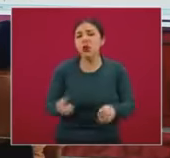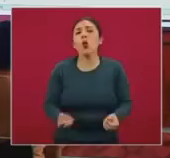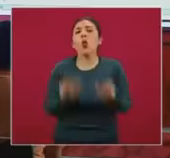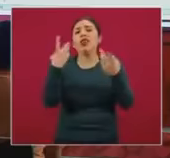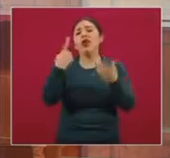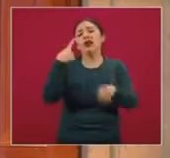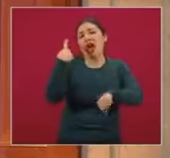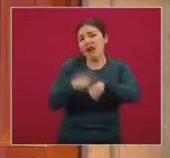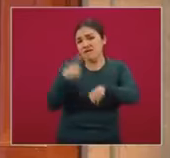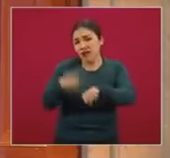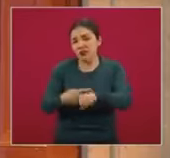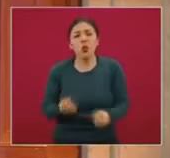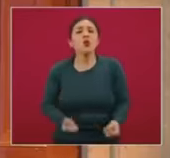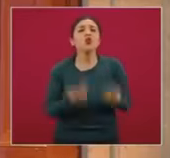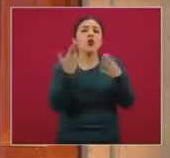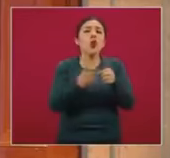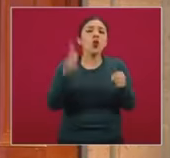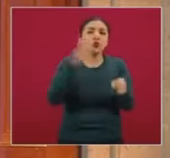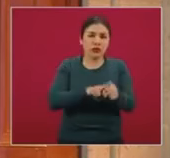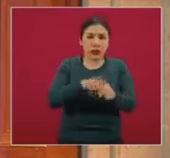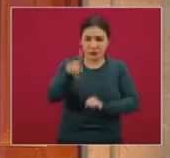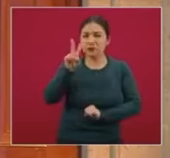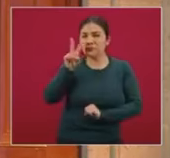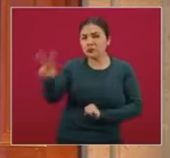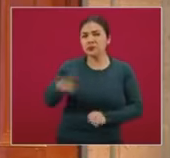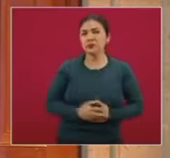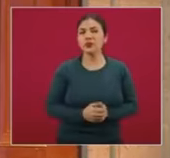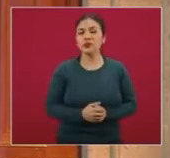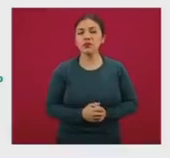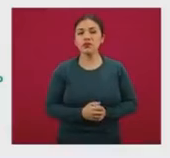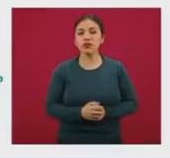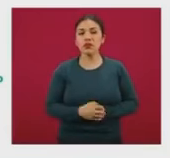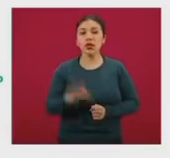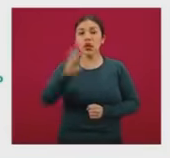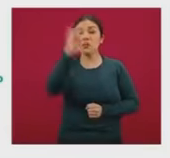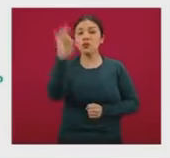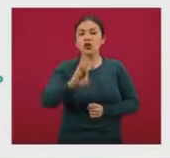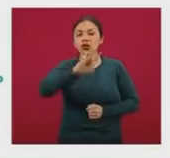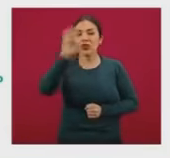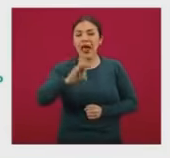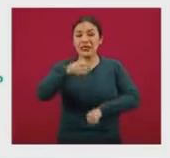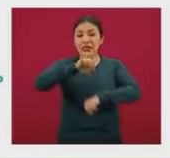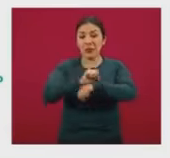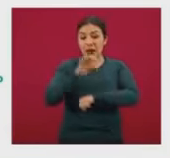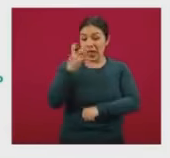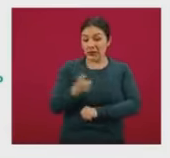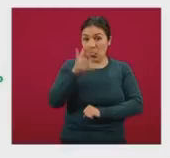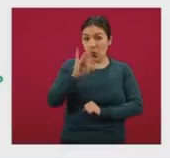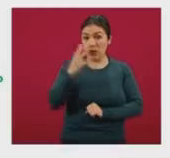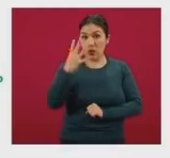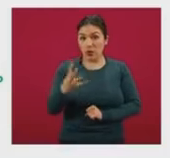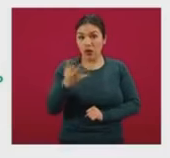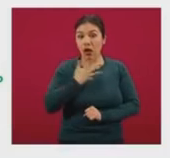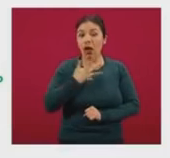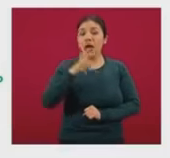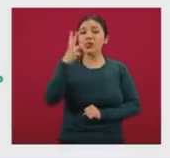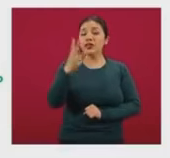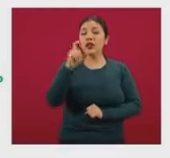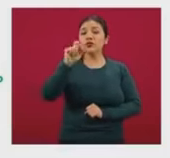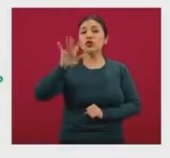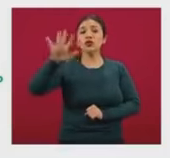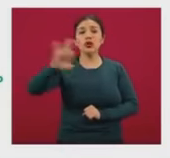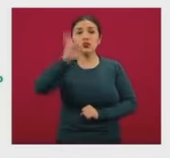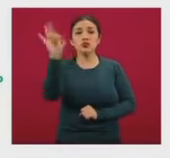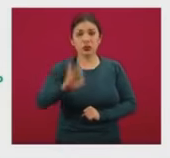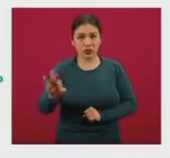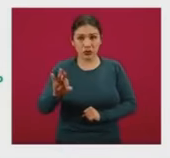hospitalizadas. Cuando vemos el porcentaje para la semana 44, es de 3.5%,